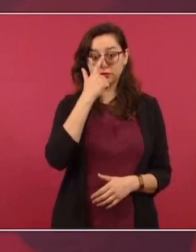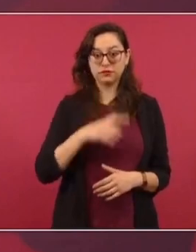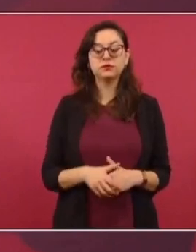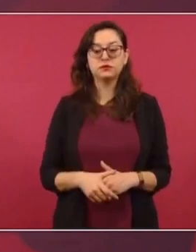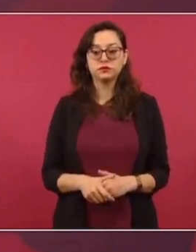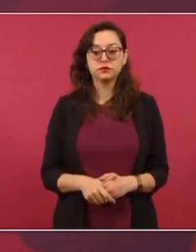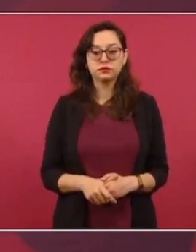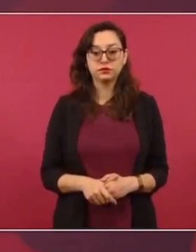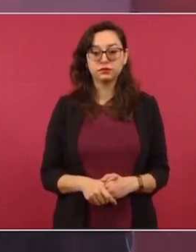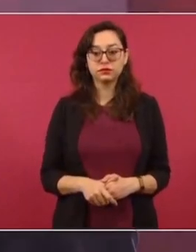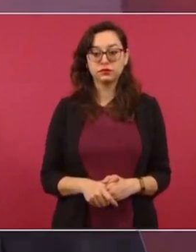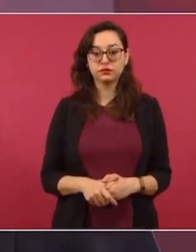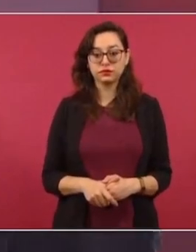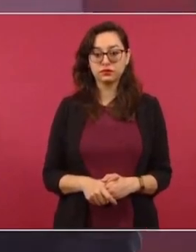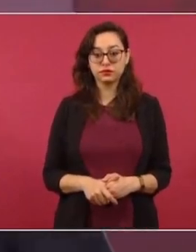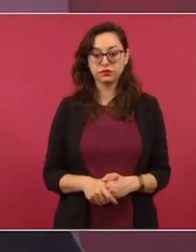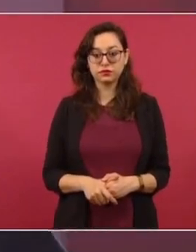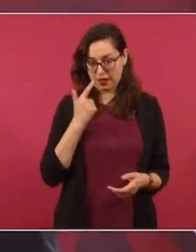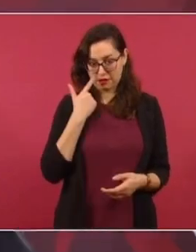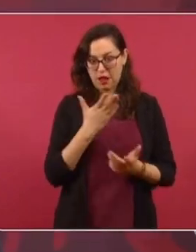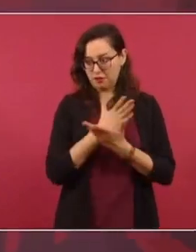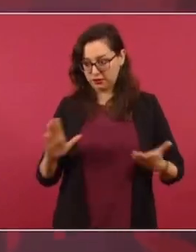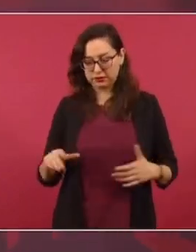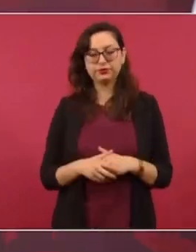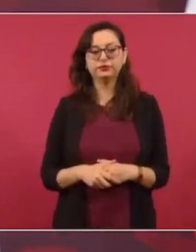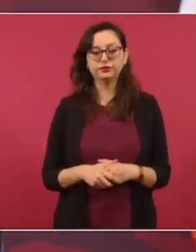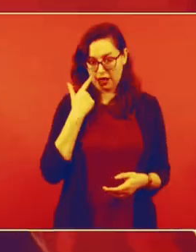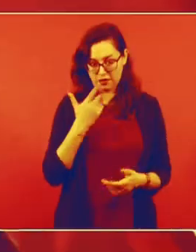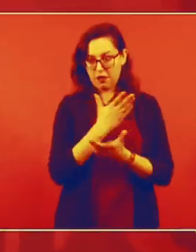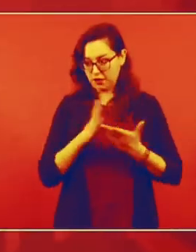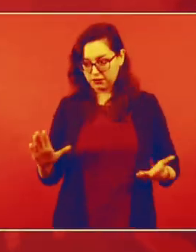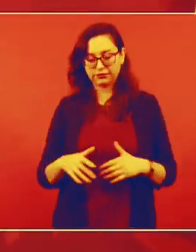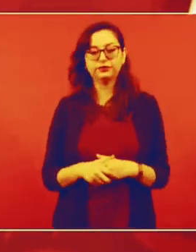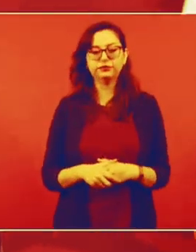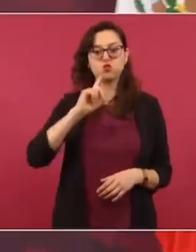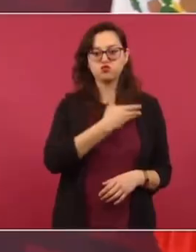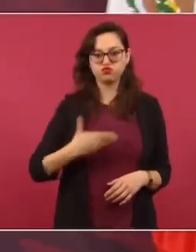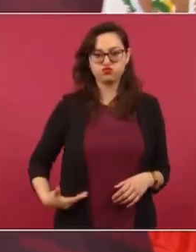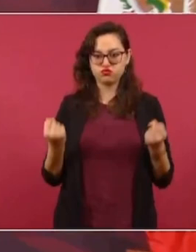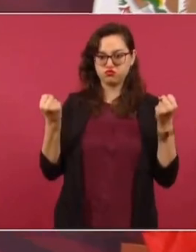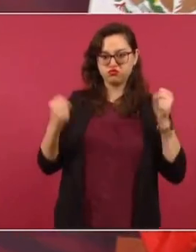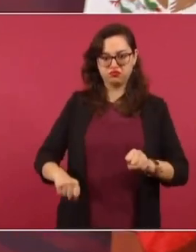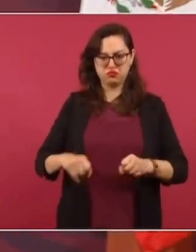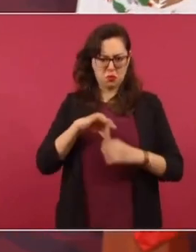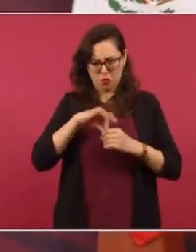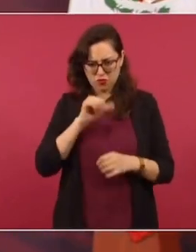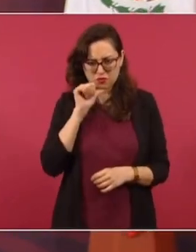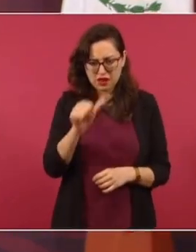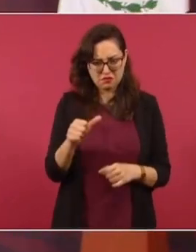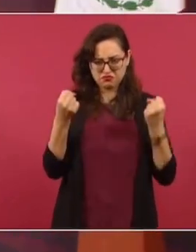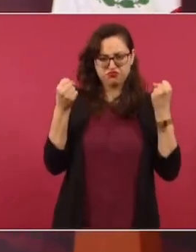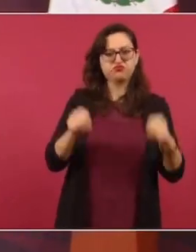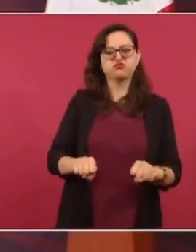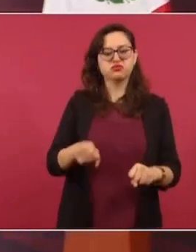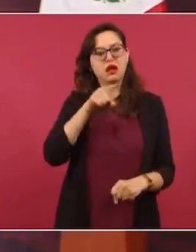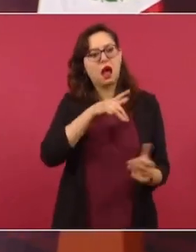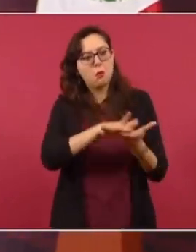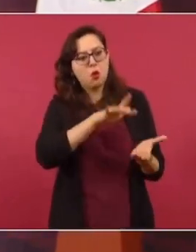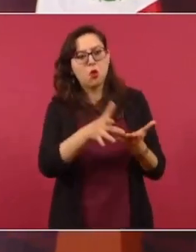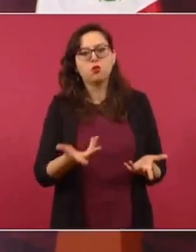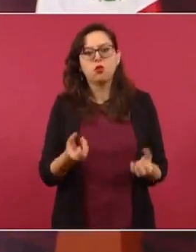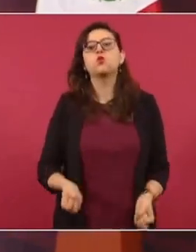encuestas donde la presidenta Spuria tiene el 15 por ciento de aceptación,